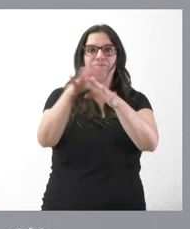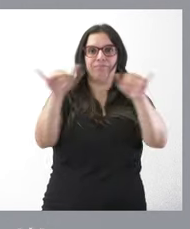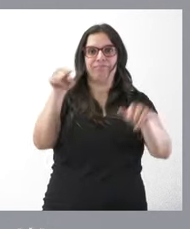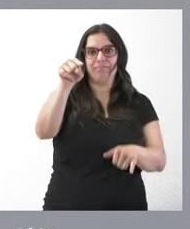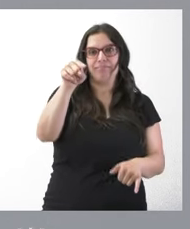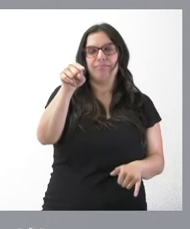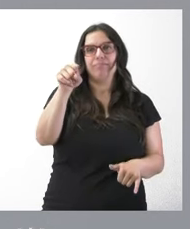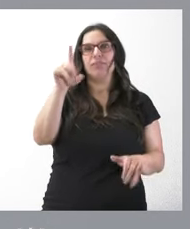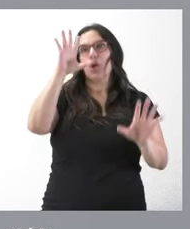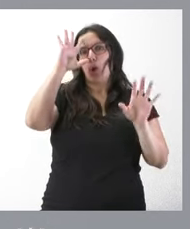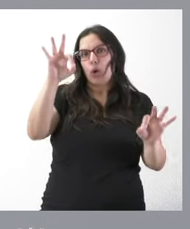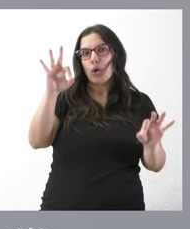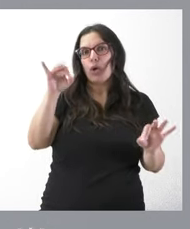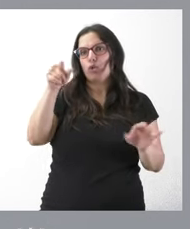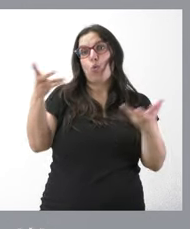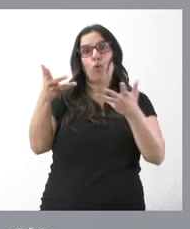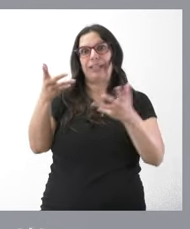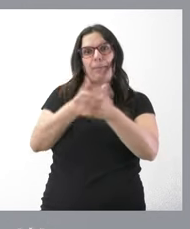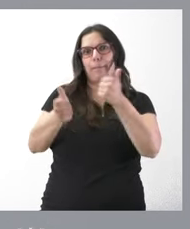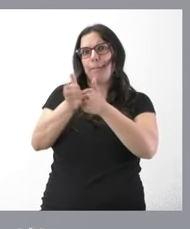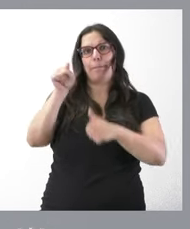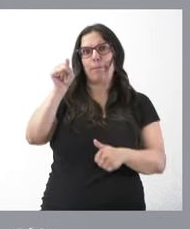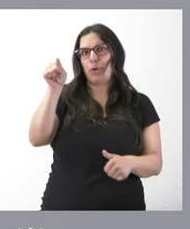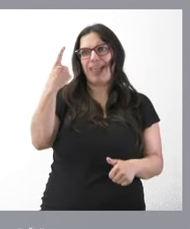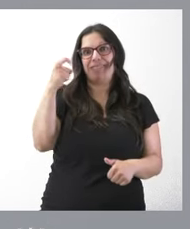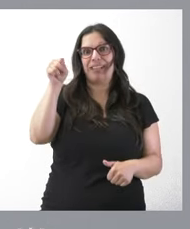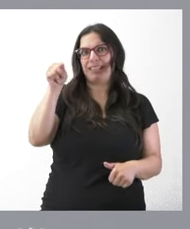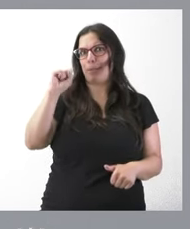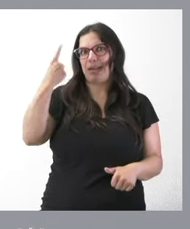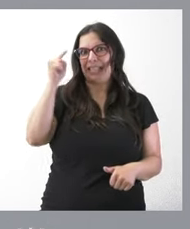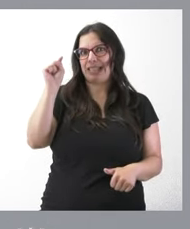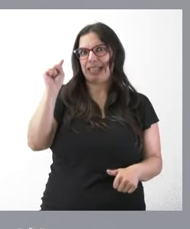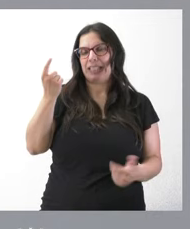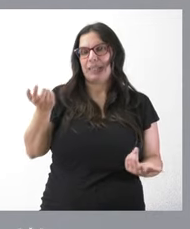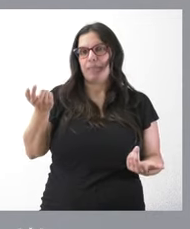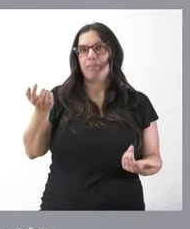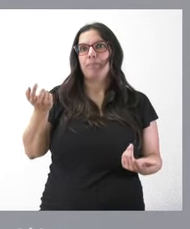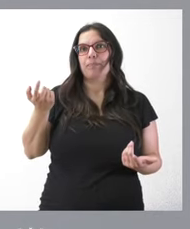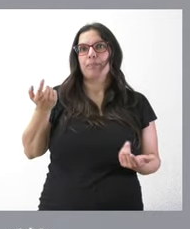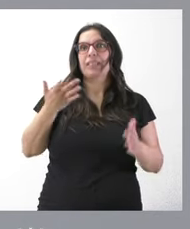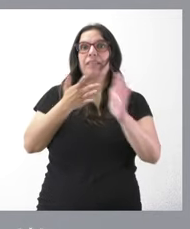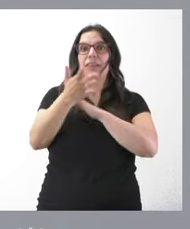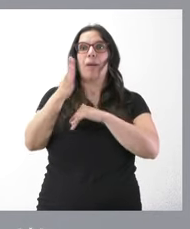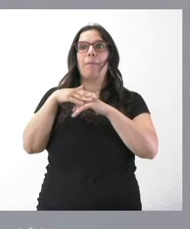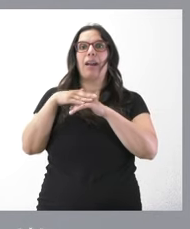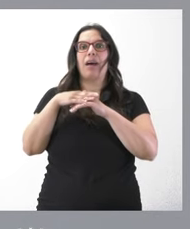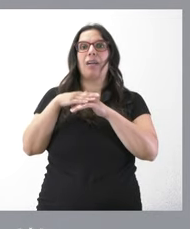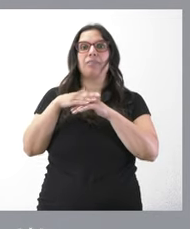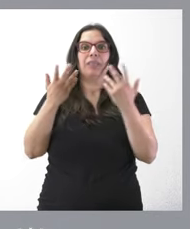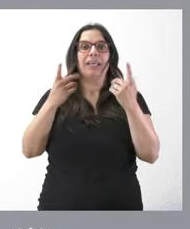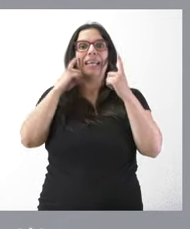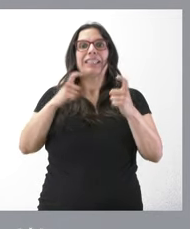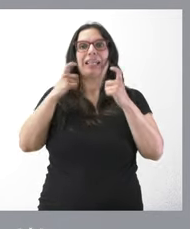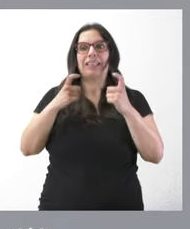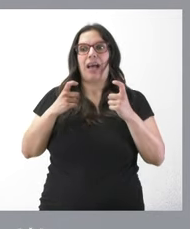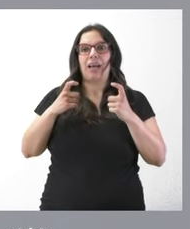y naturalmente esta es la más urgente la más necesaria y se trataría también de evitar duplicidades en la medida que el